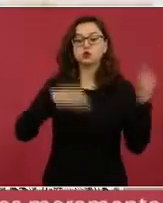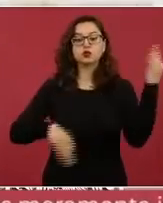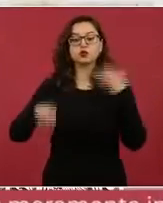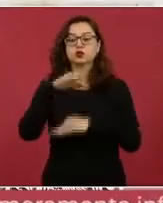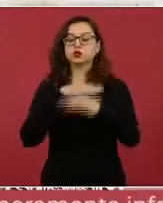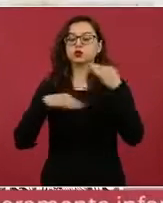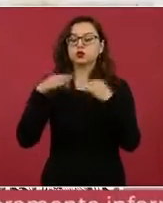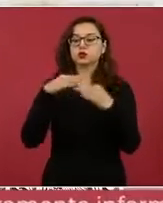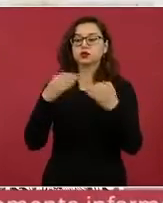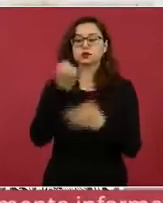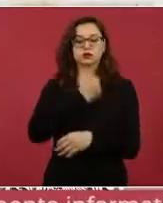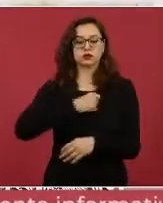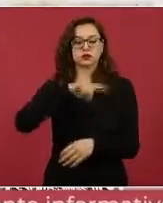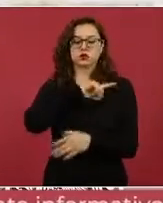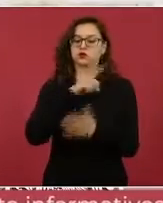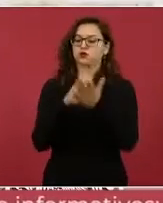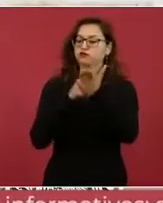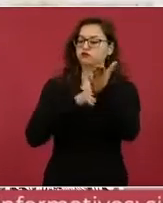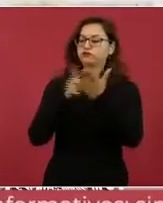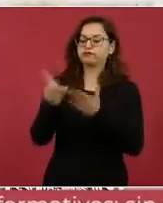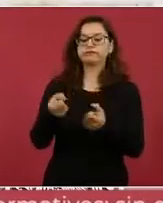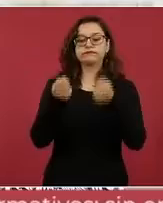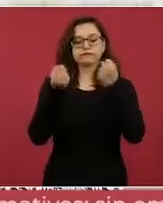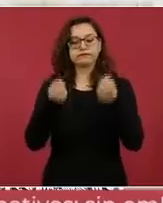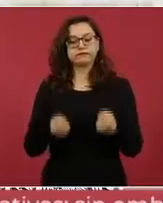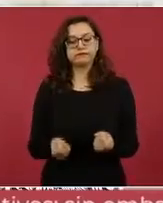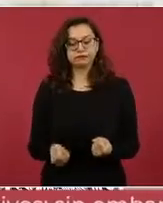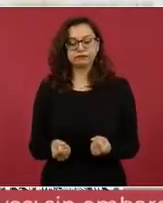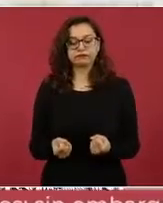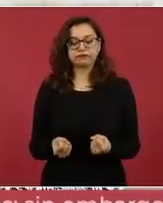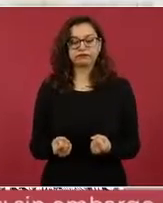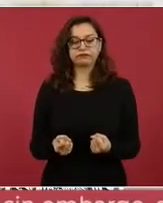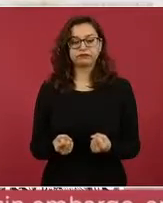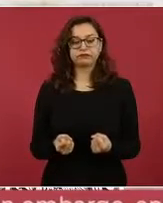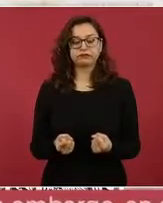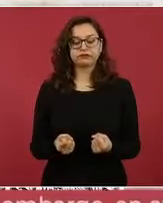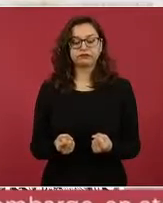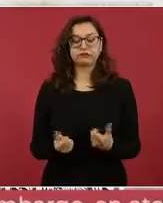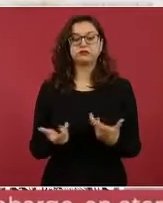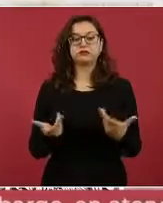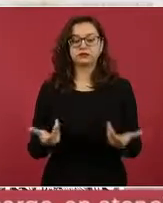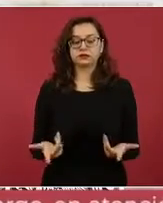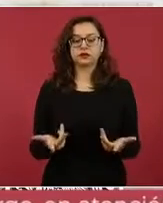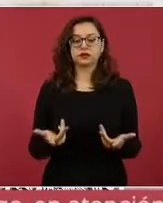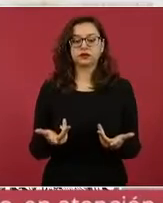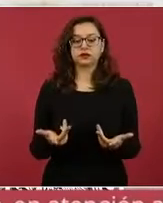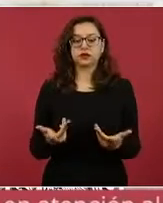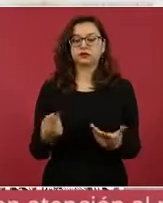salud, la forma en que estamos trabajando